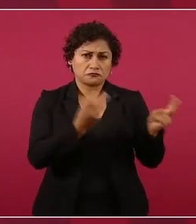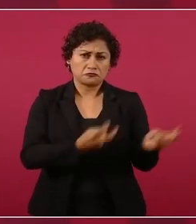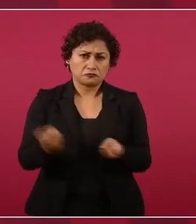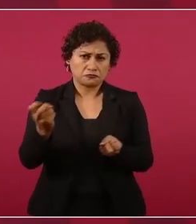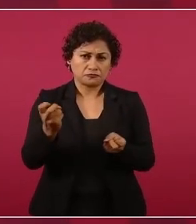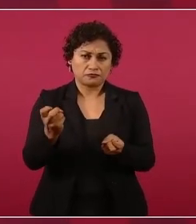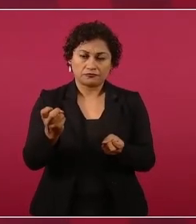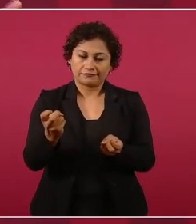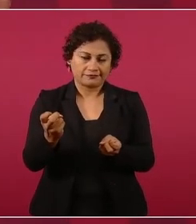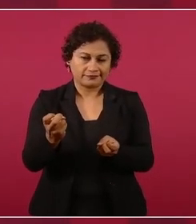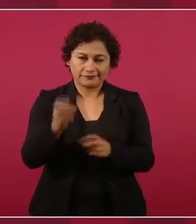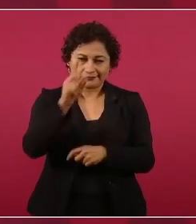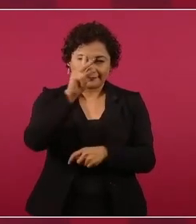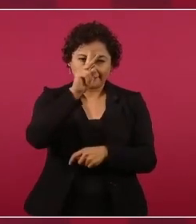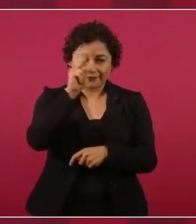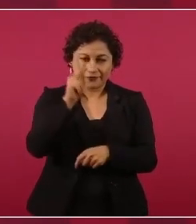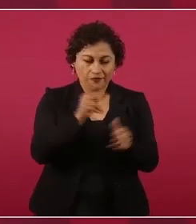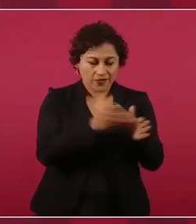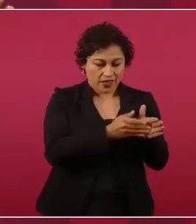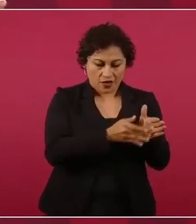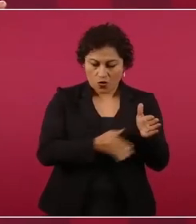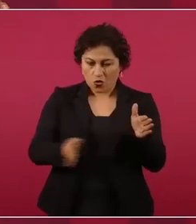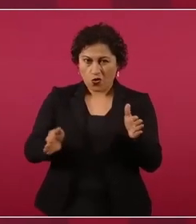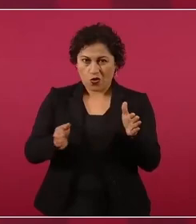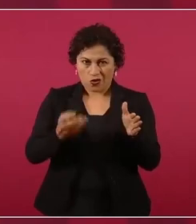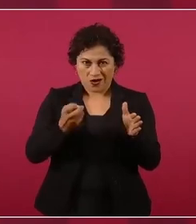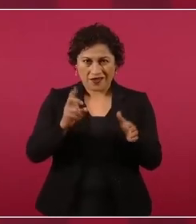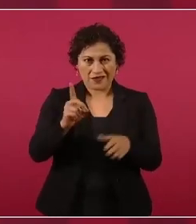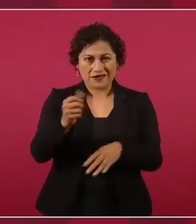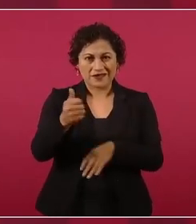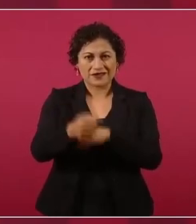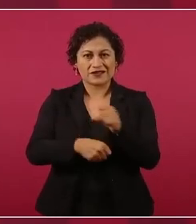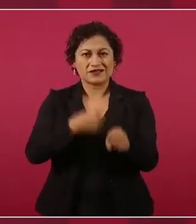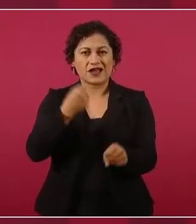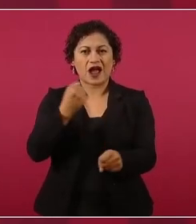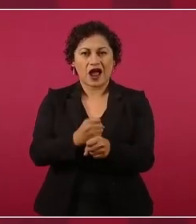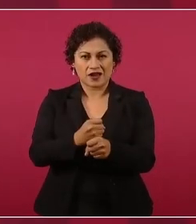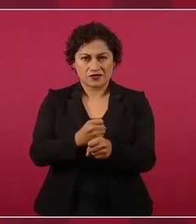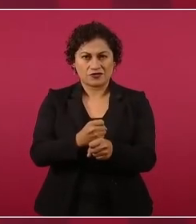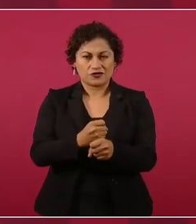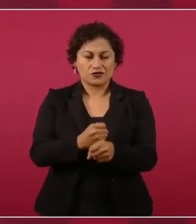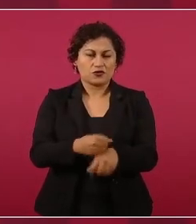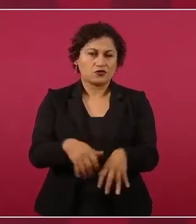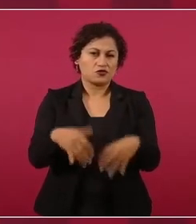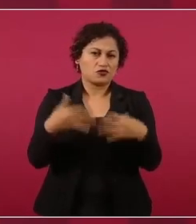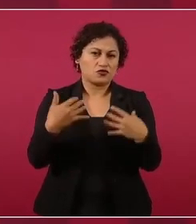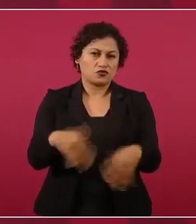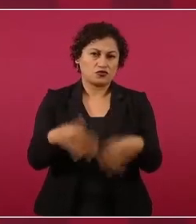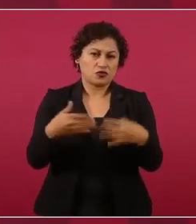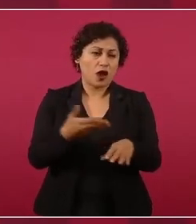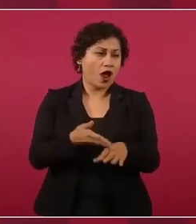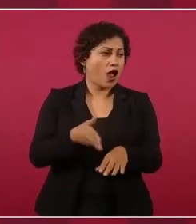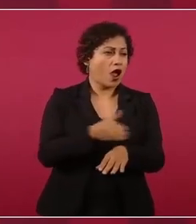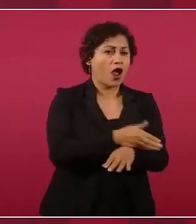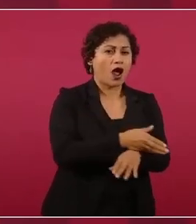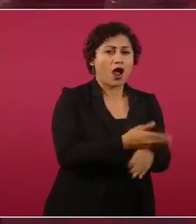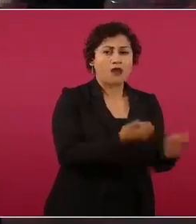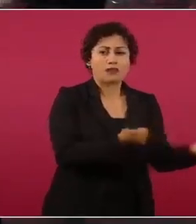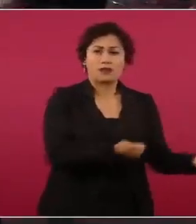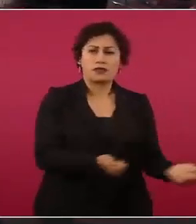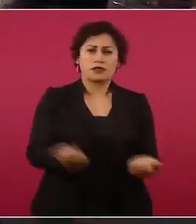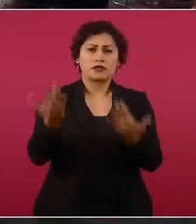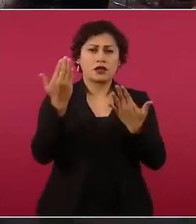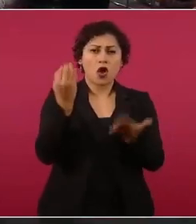o extrayeron más oro, más plata, pero estamos hablando de